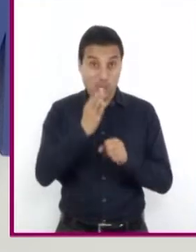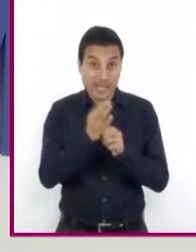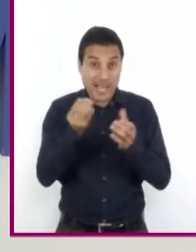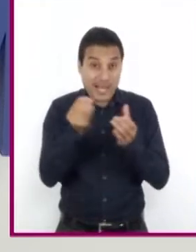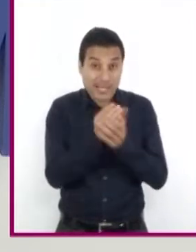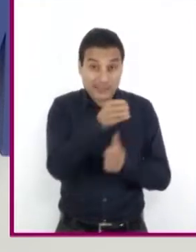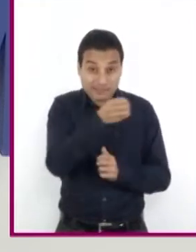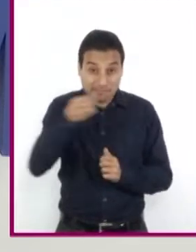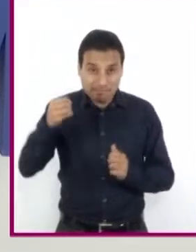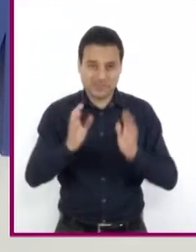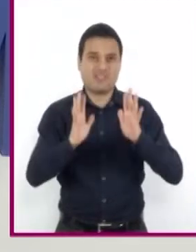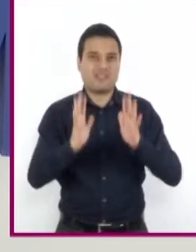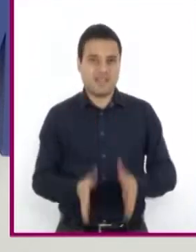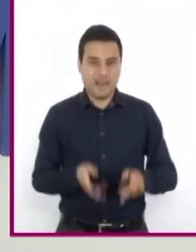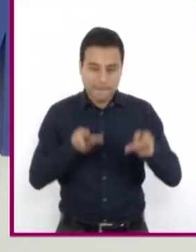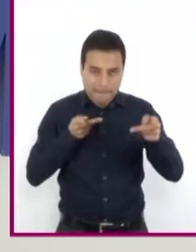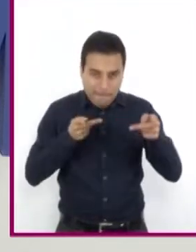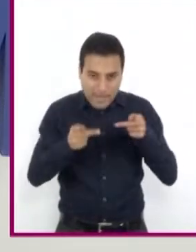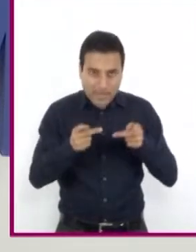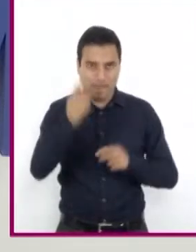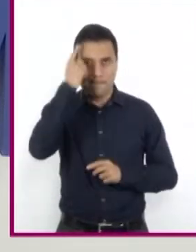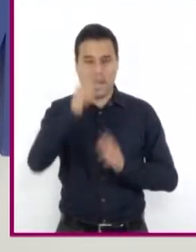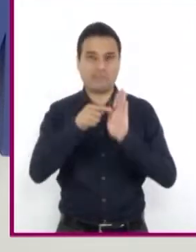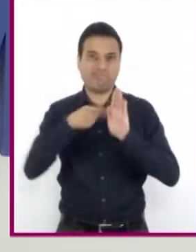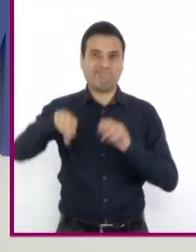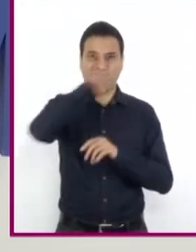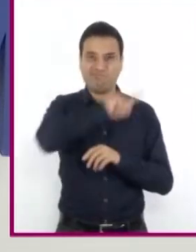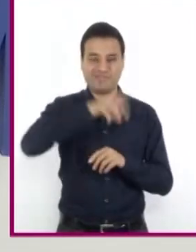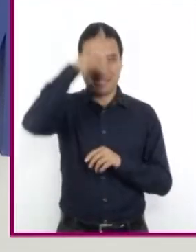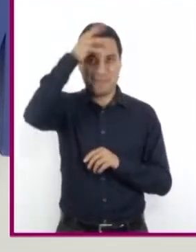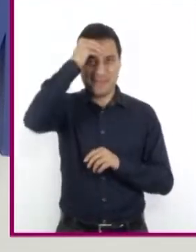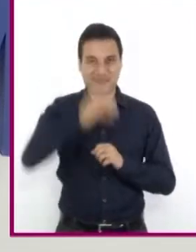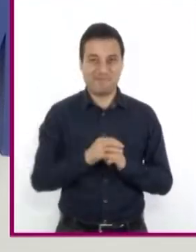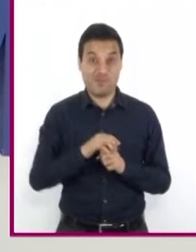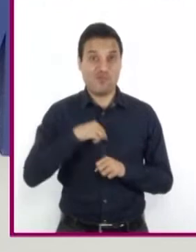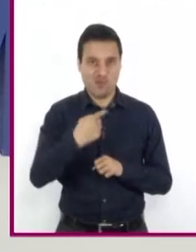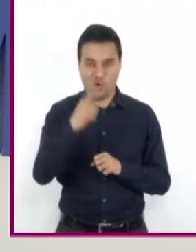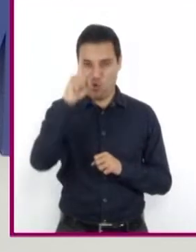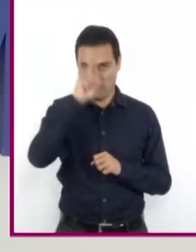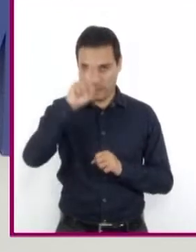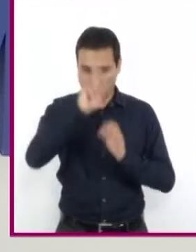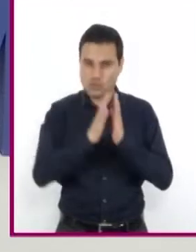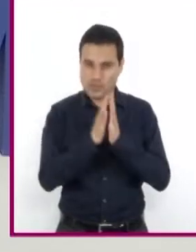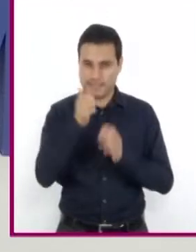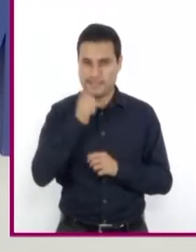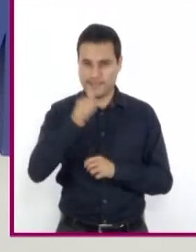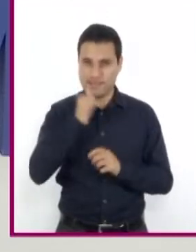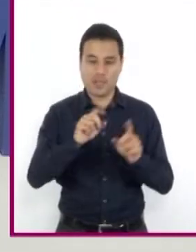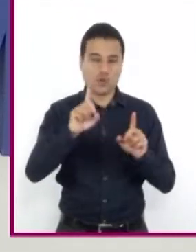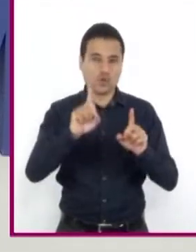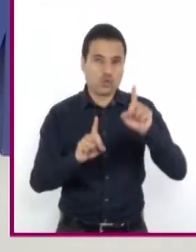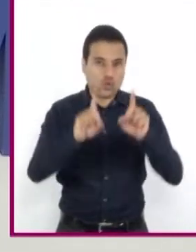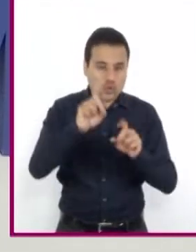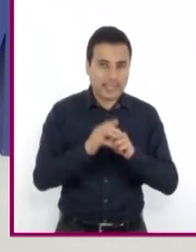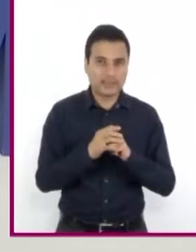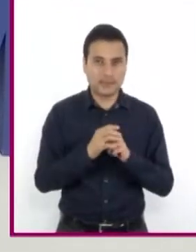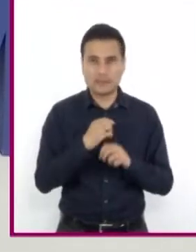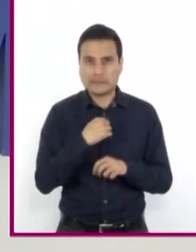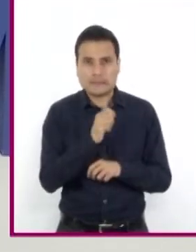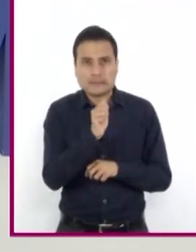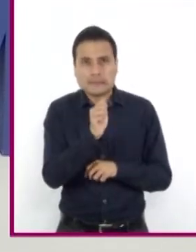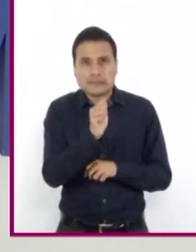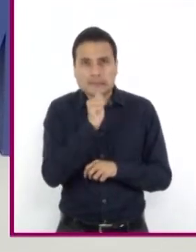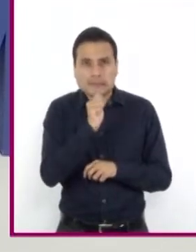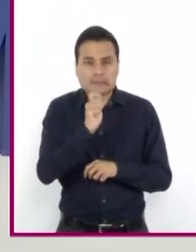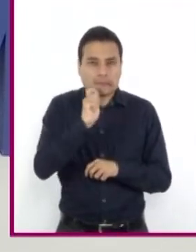está planeado para reforzar su conocimiento, así que les sugiero que lleven un registro de sus dudas, inquietudes o de